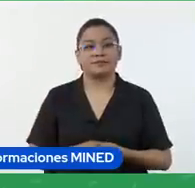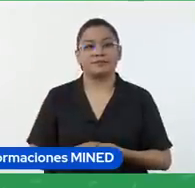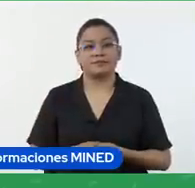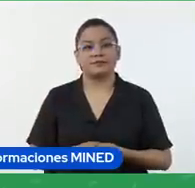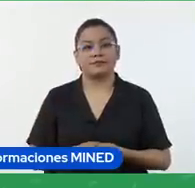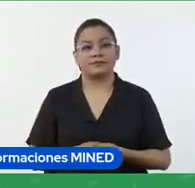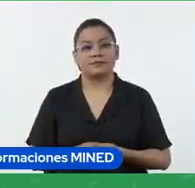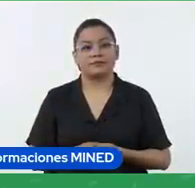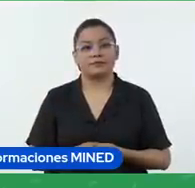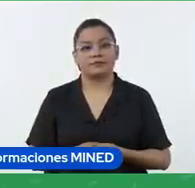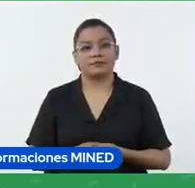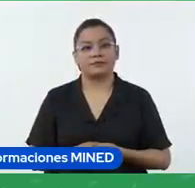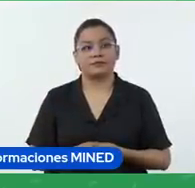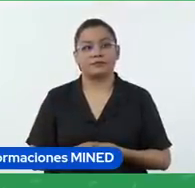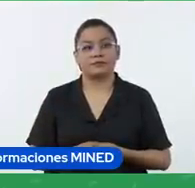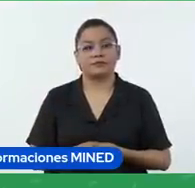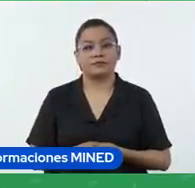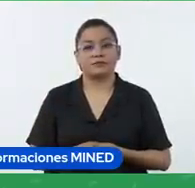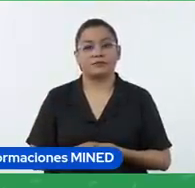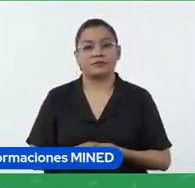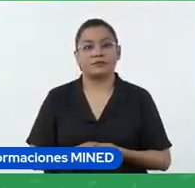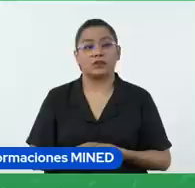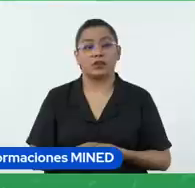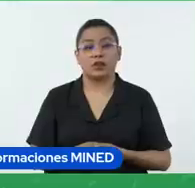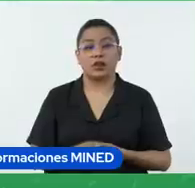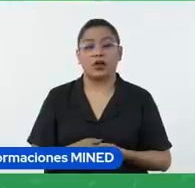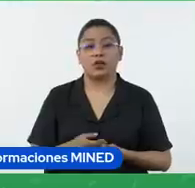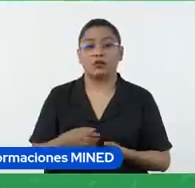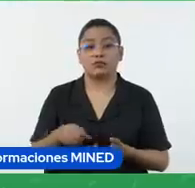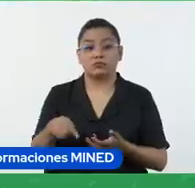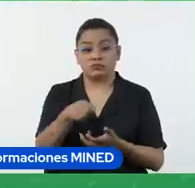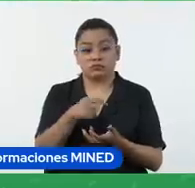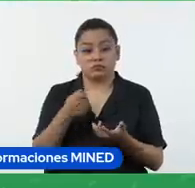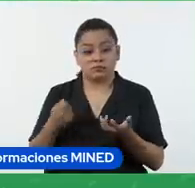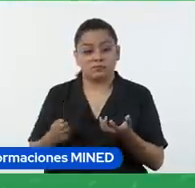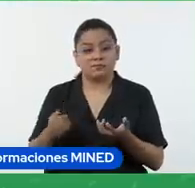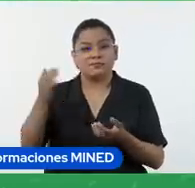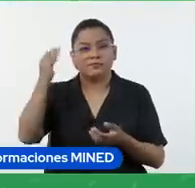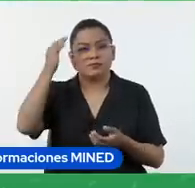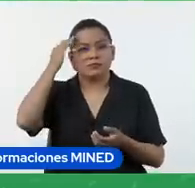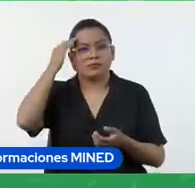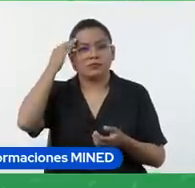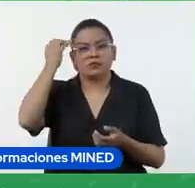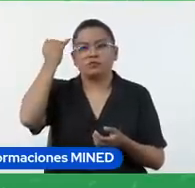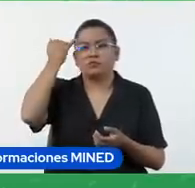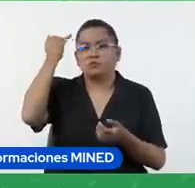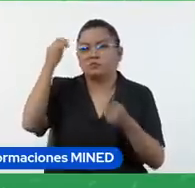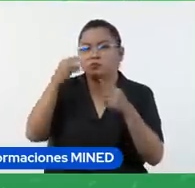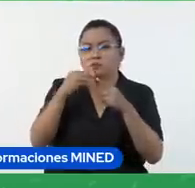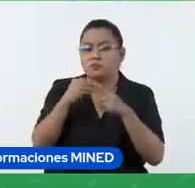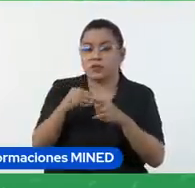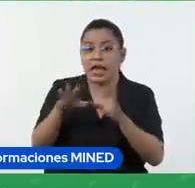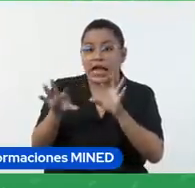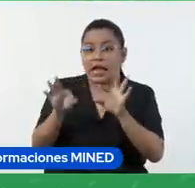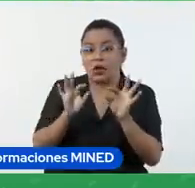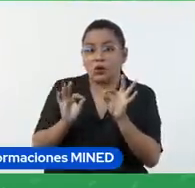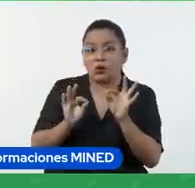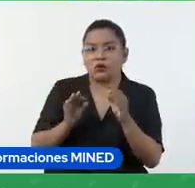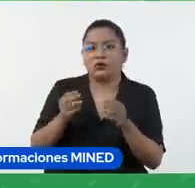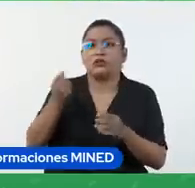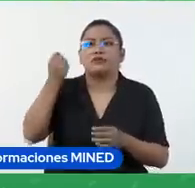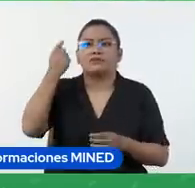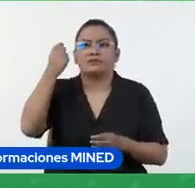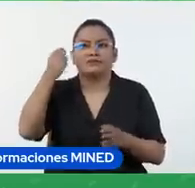¿Todos se quedan con una parte en específico de la clase? A algunos les hizo más sentido,